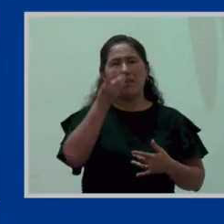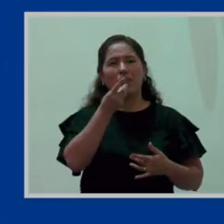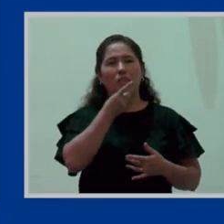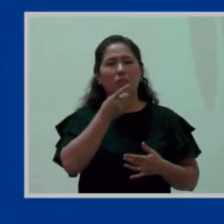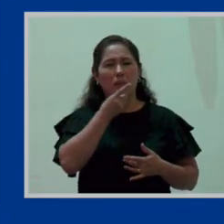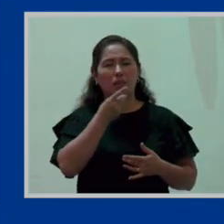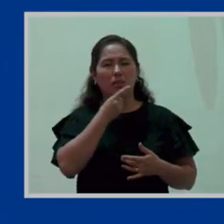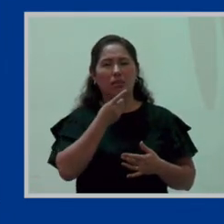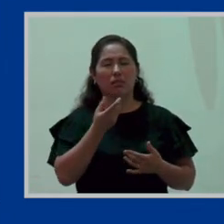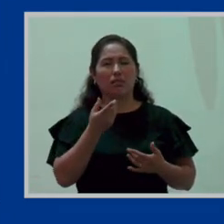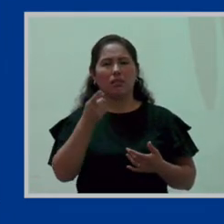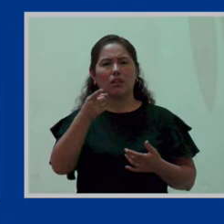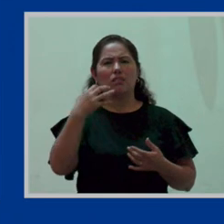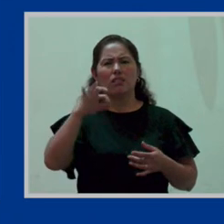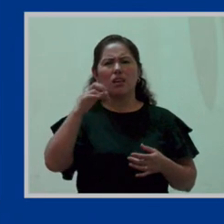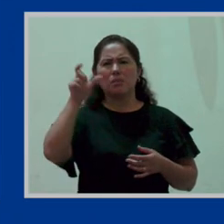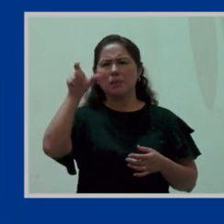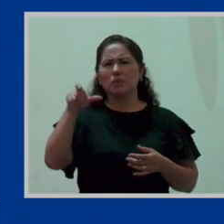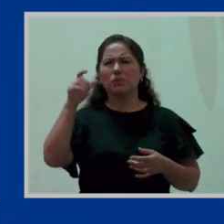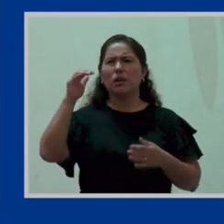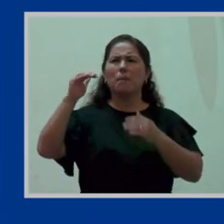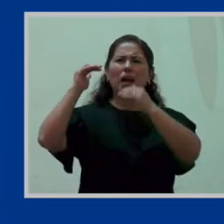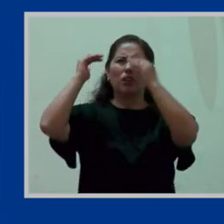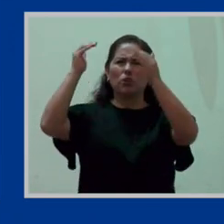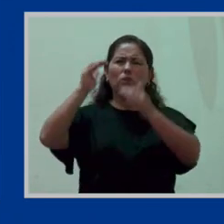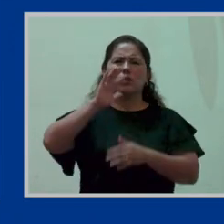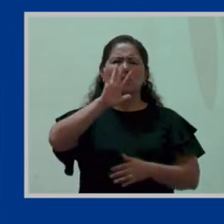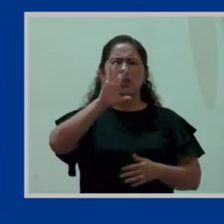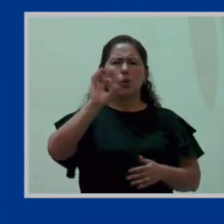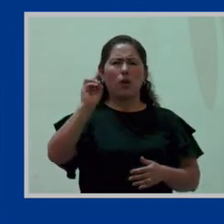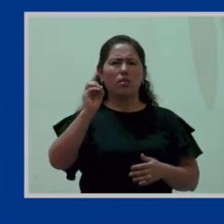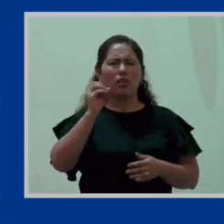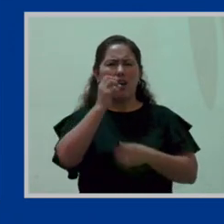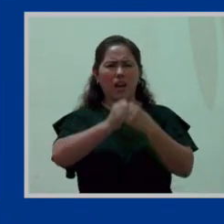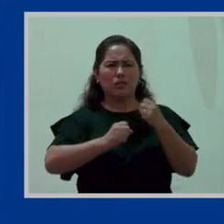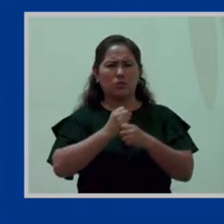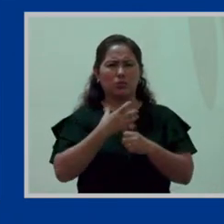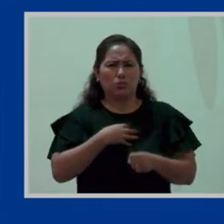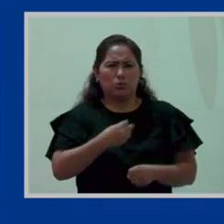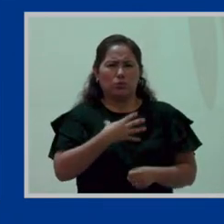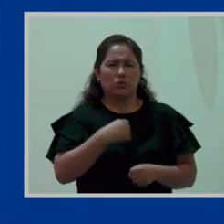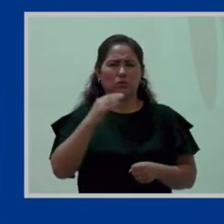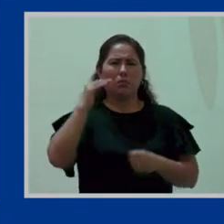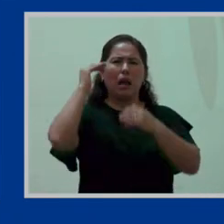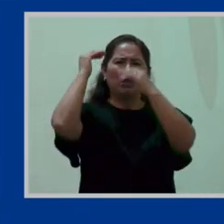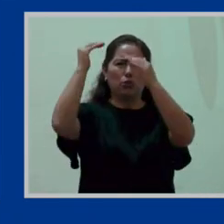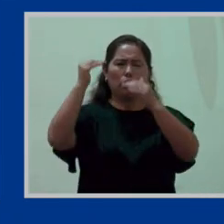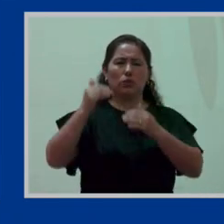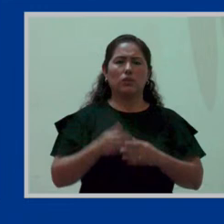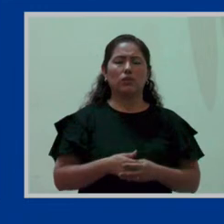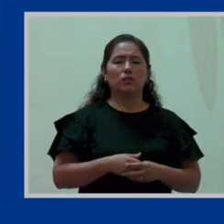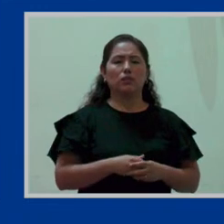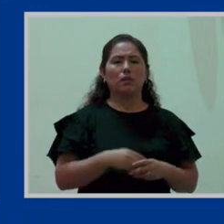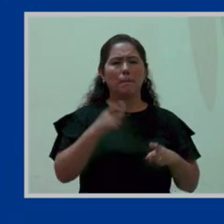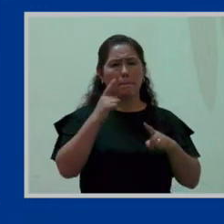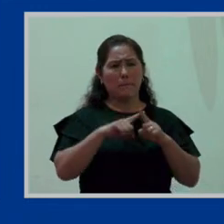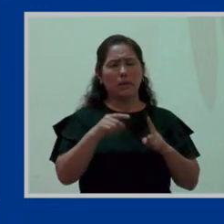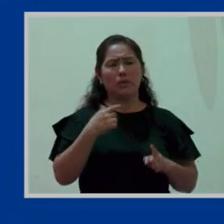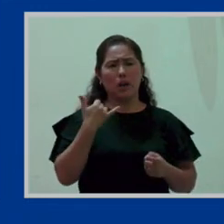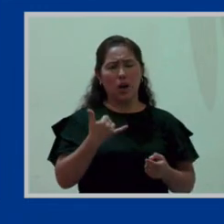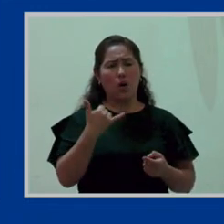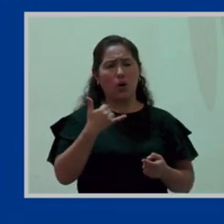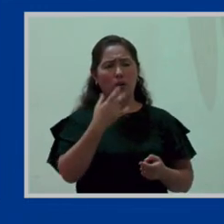mayores, 50 años para arriba. Pero, sin embargo, actualmente, por lo que me acabo de enterar,